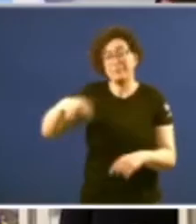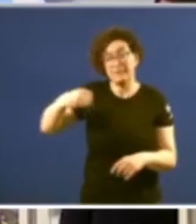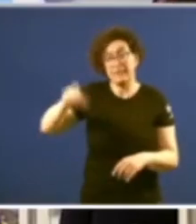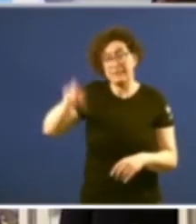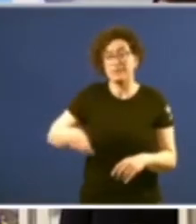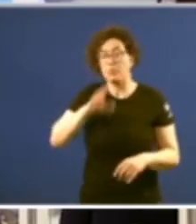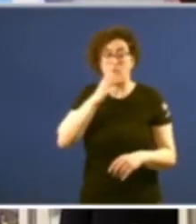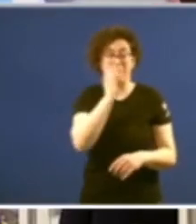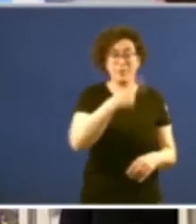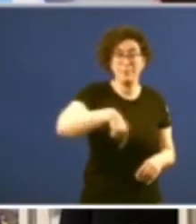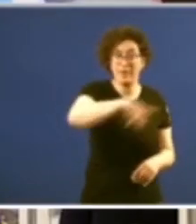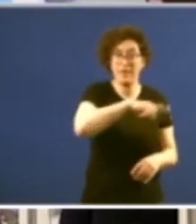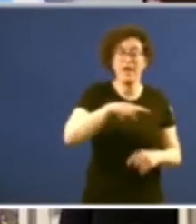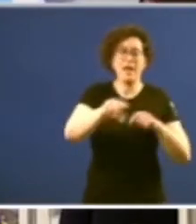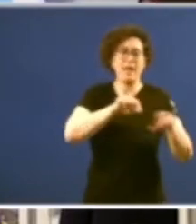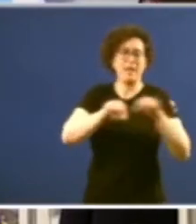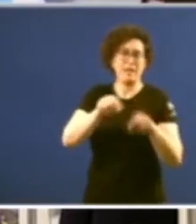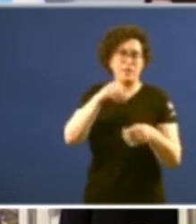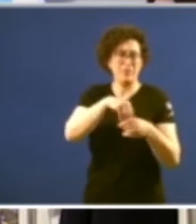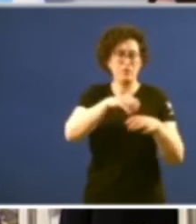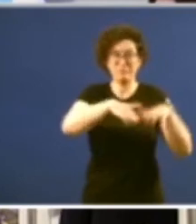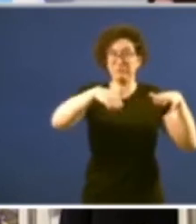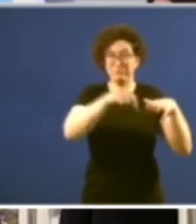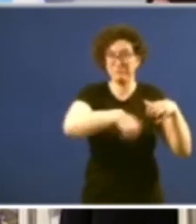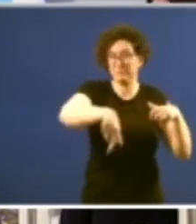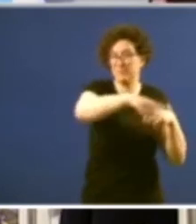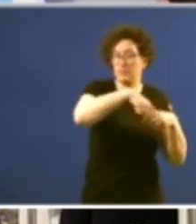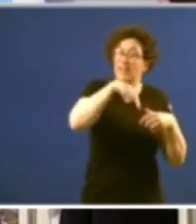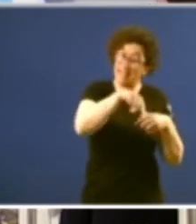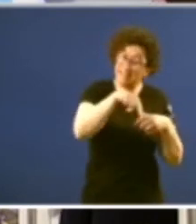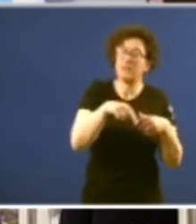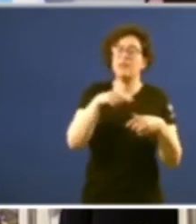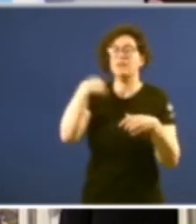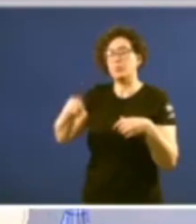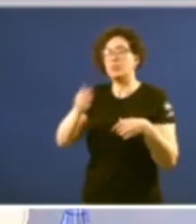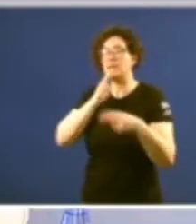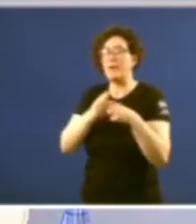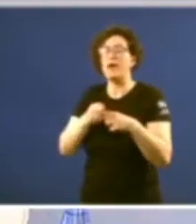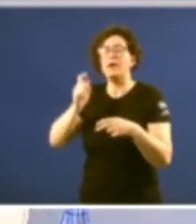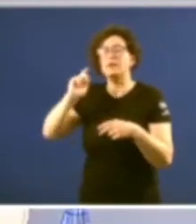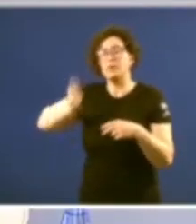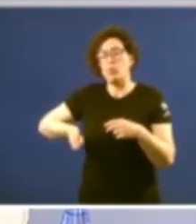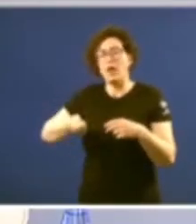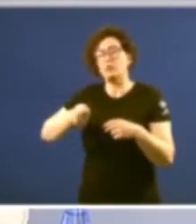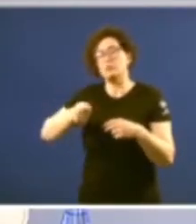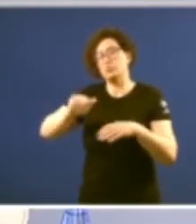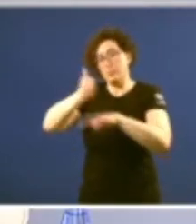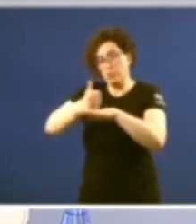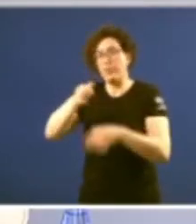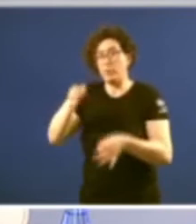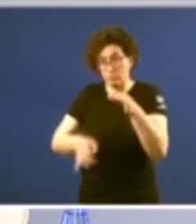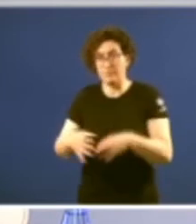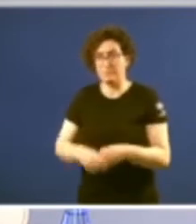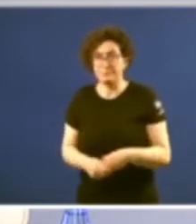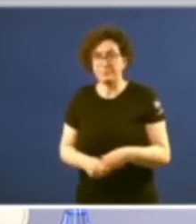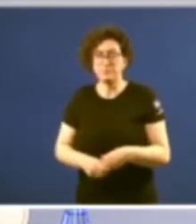esa asamblea dentre os seus membros aos que se uniría un Tribunal Superior de Justicia Pois